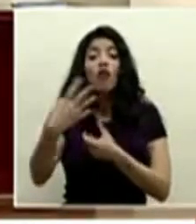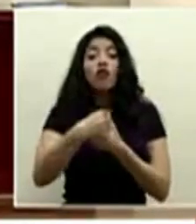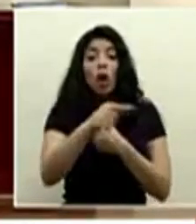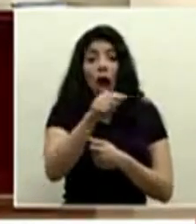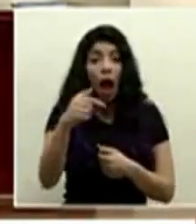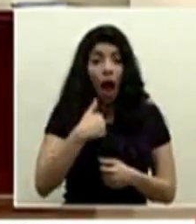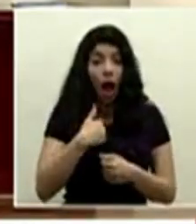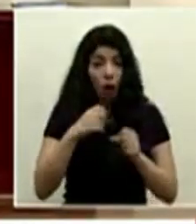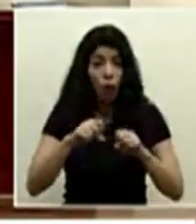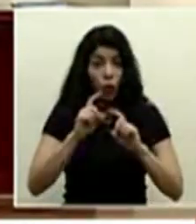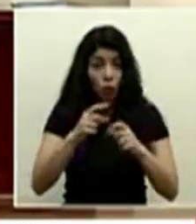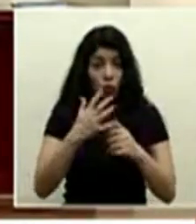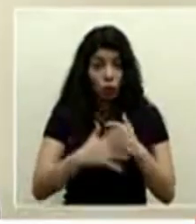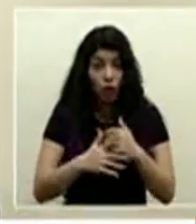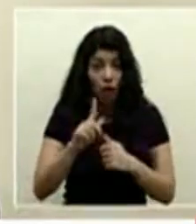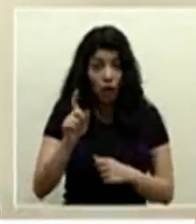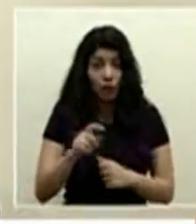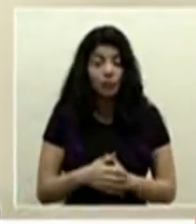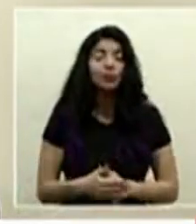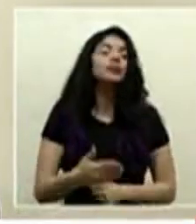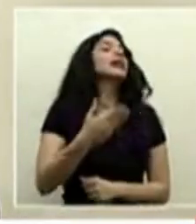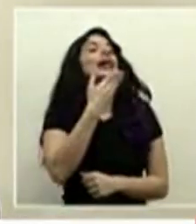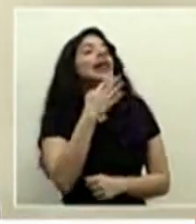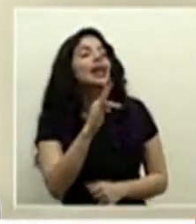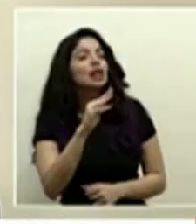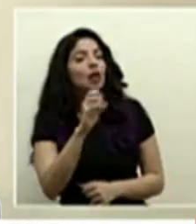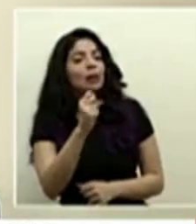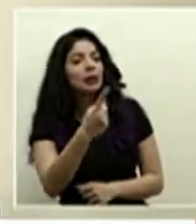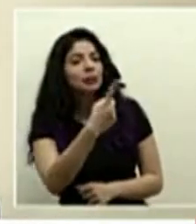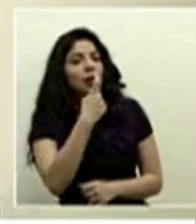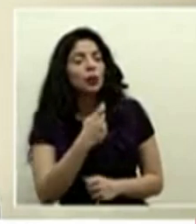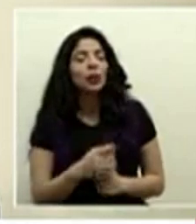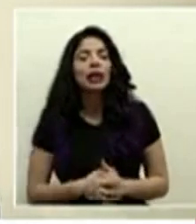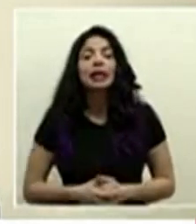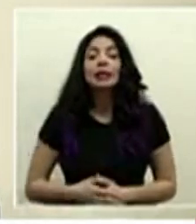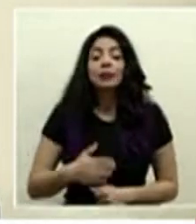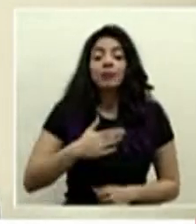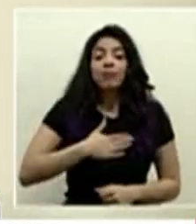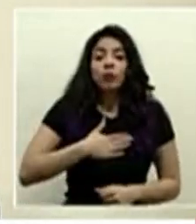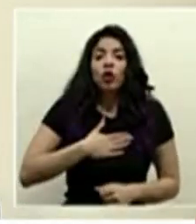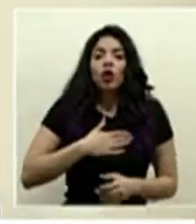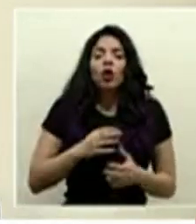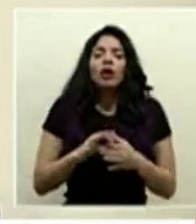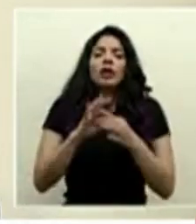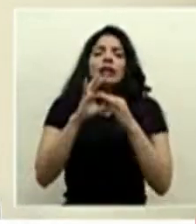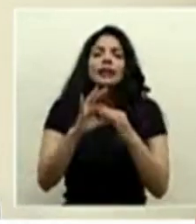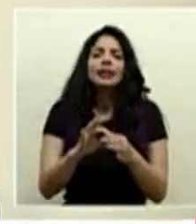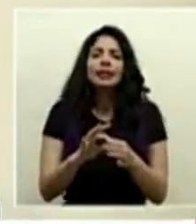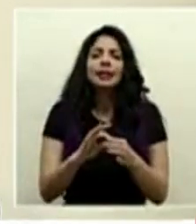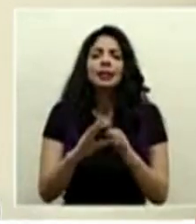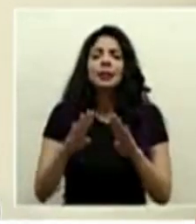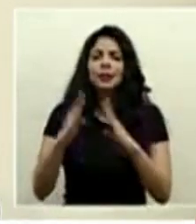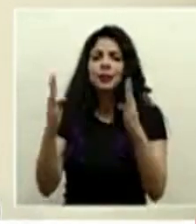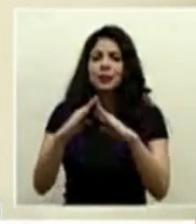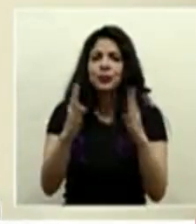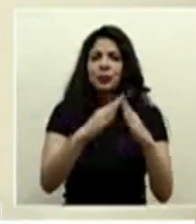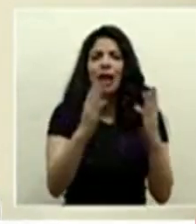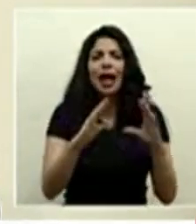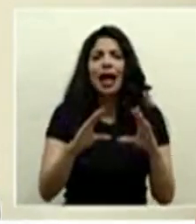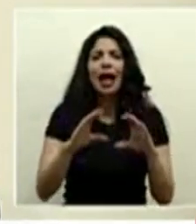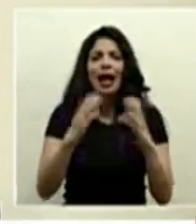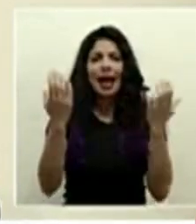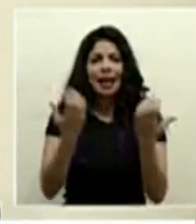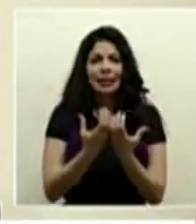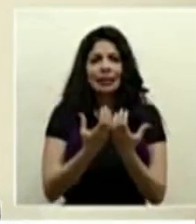doctor Daniel Salas gracias don Tomás por sus preguntas yo con respecto a la reapertura a clases